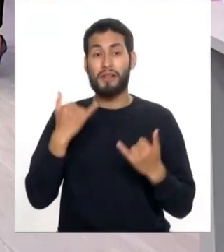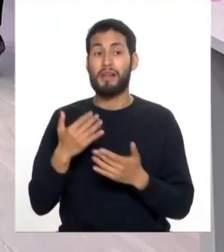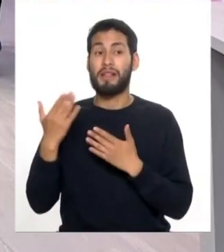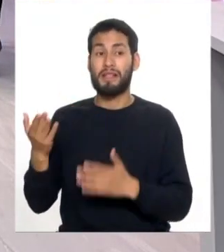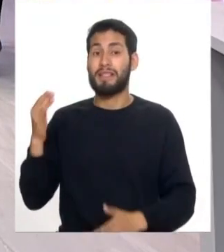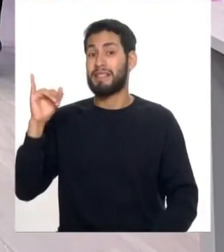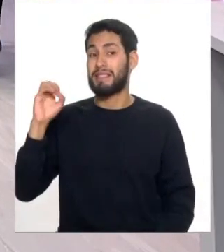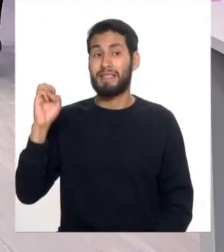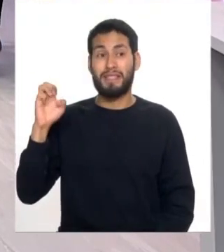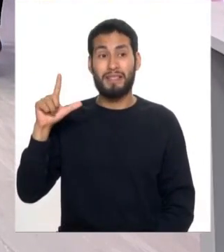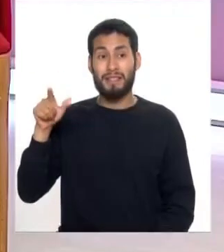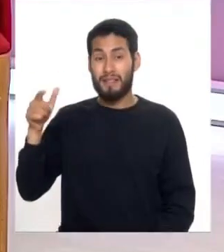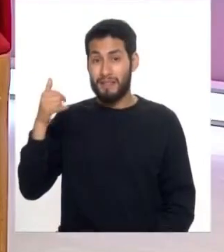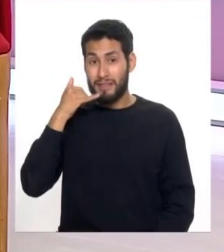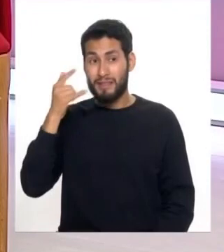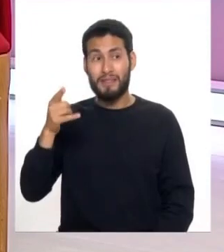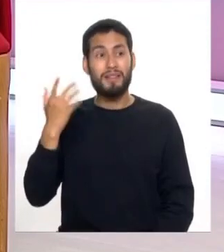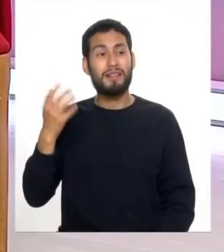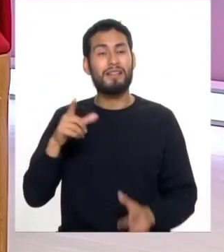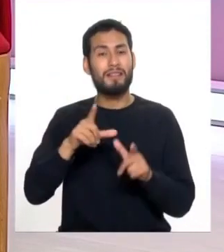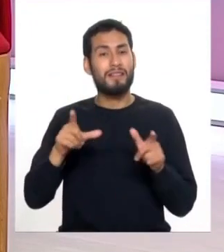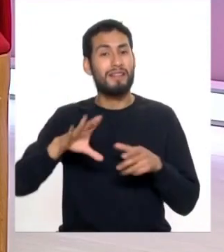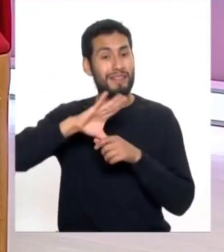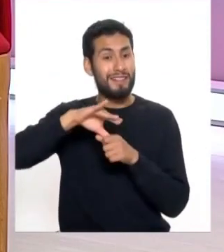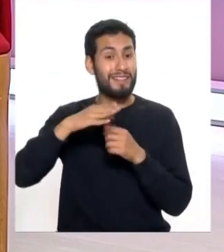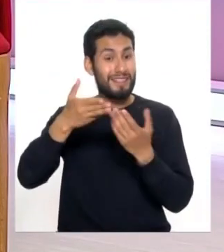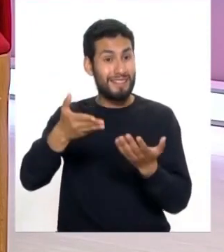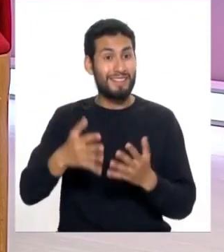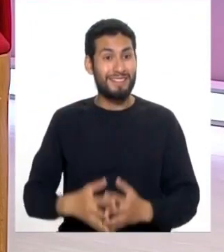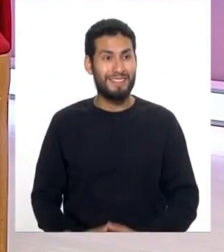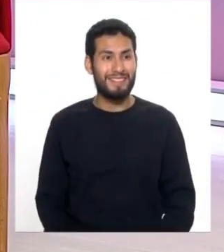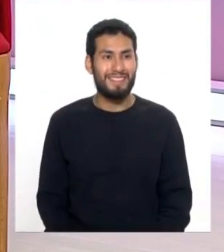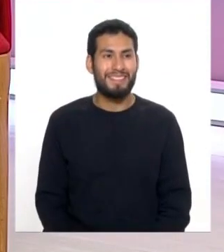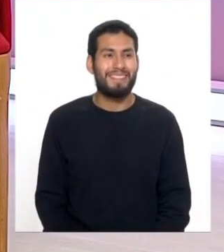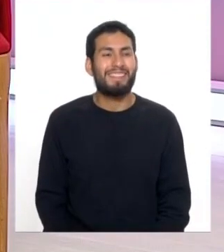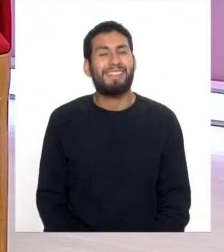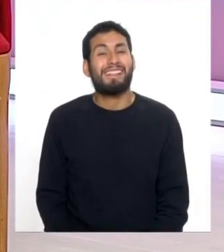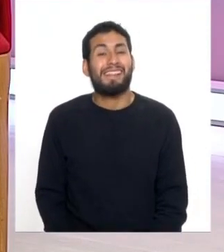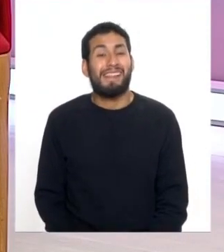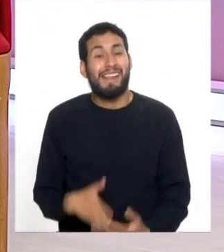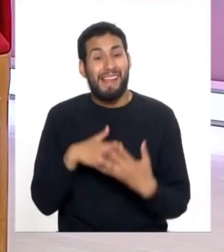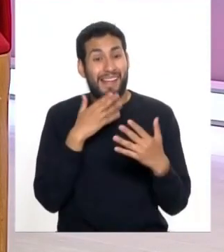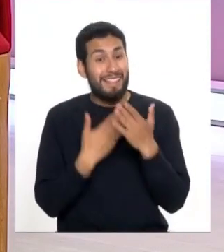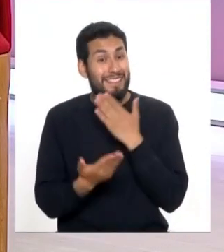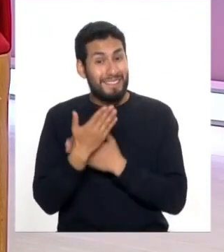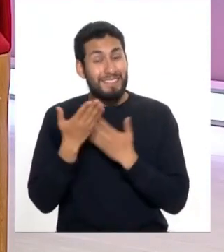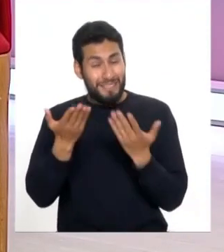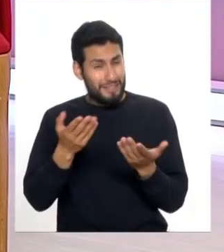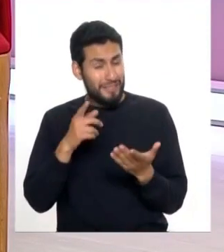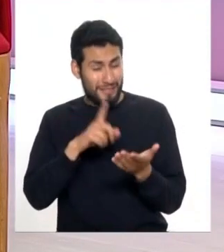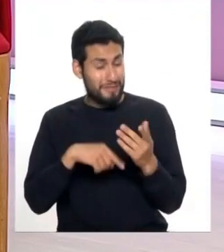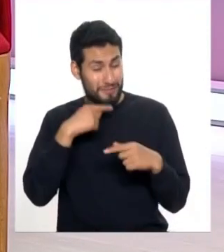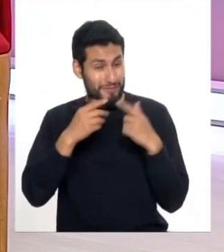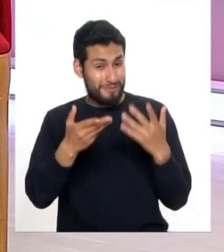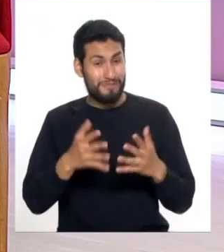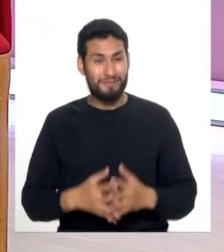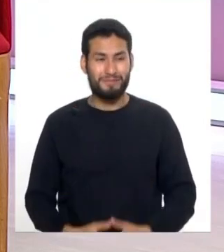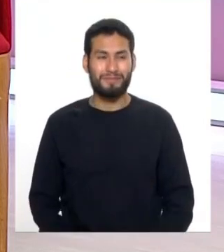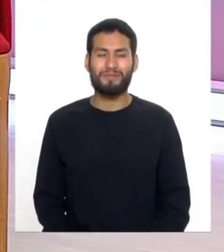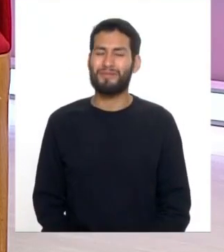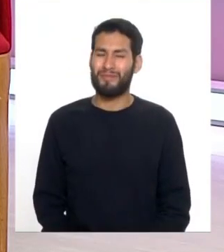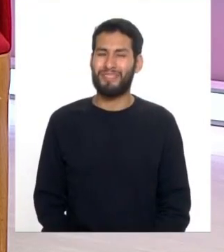Isabel te estamos escuchando desde San Miguel buenos días buenos días Isabel cuéntanos bueno